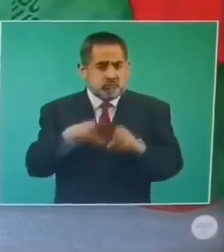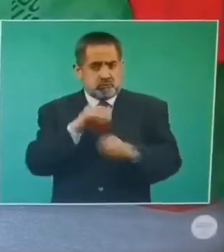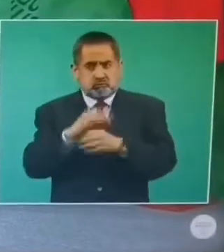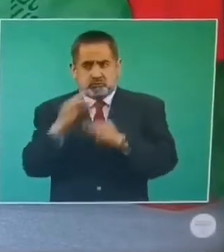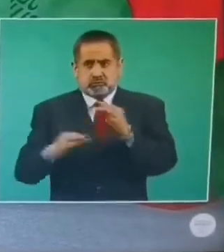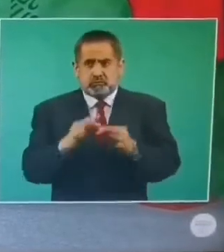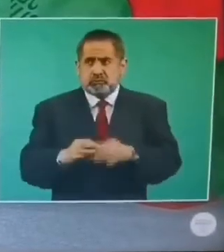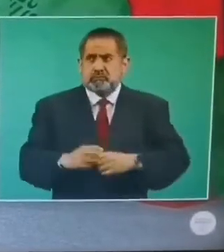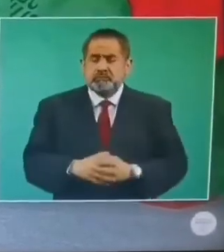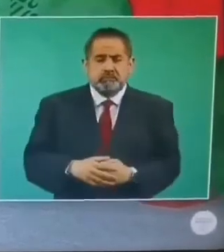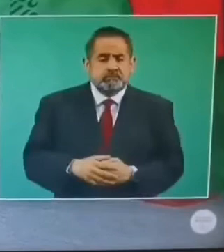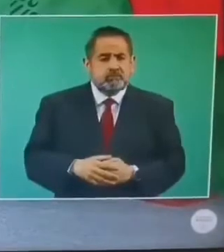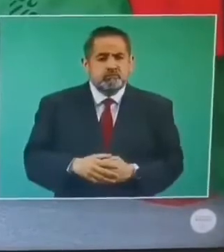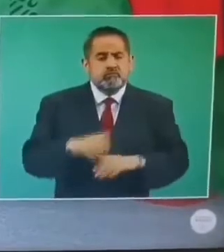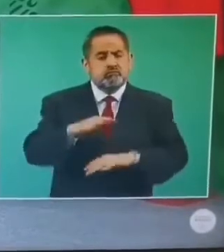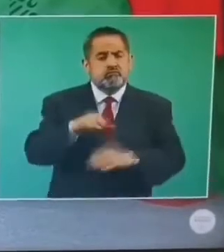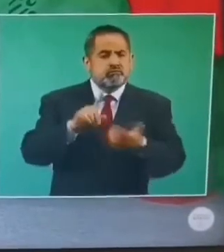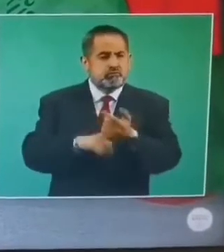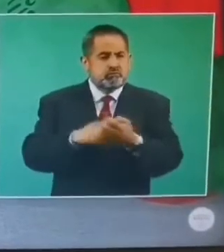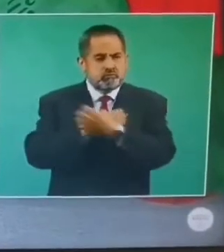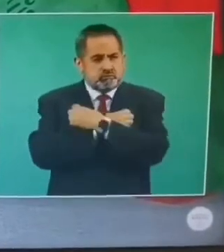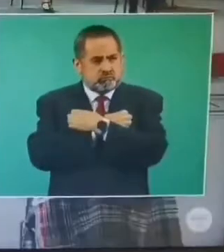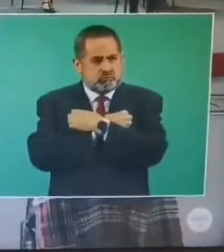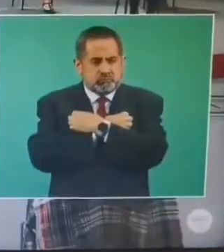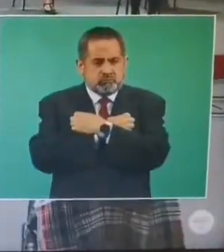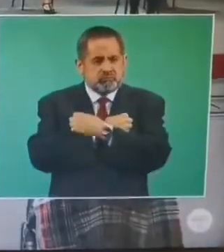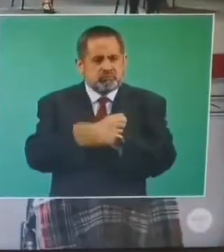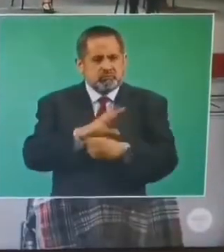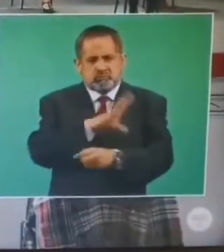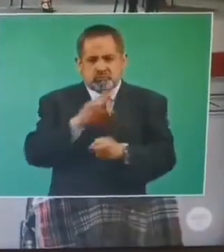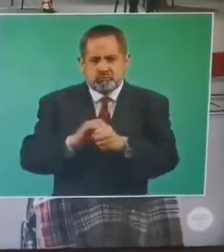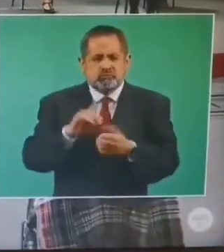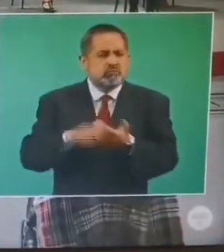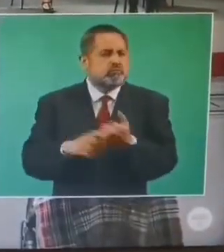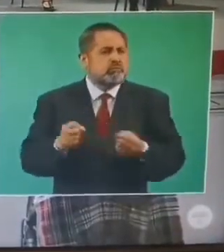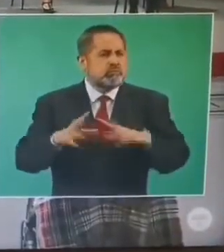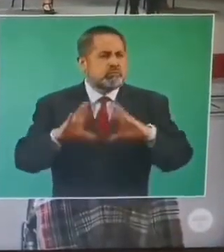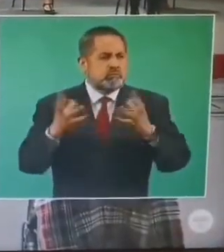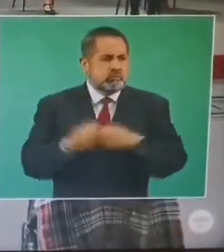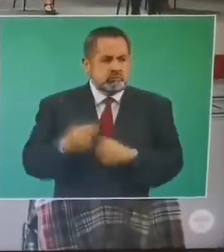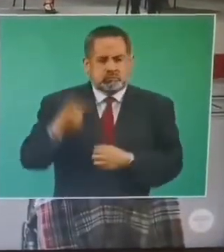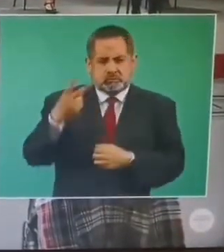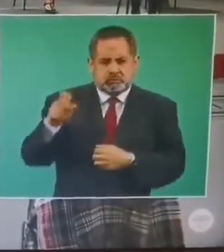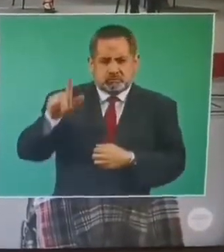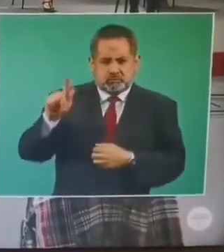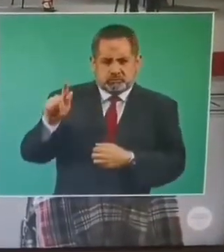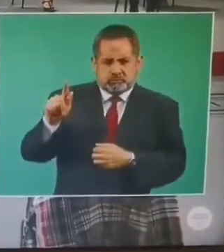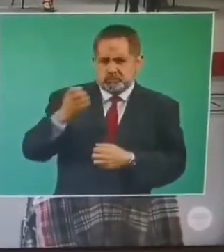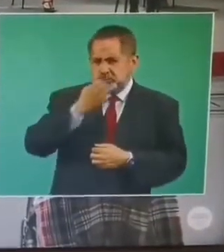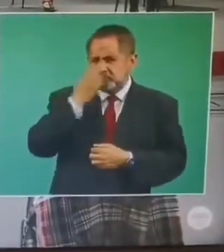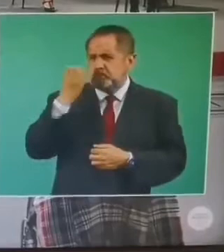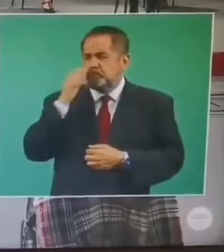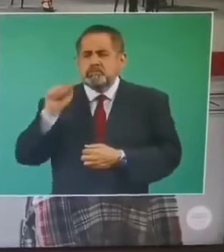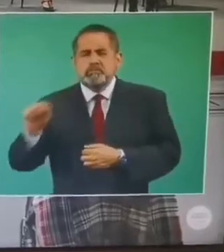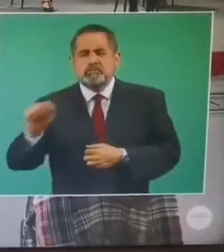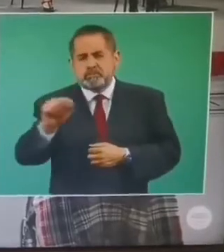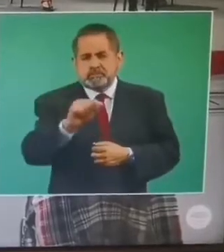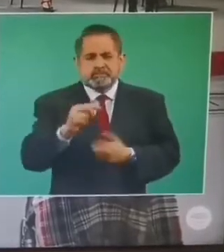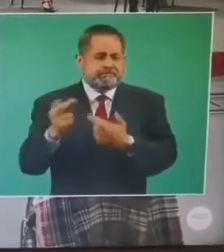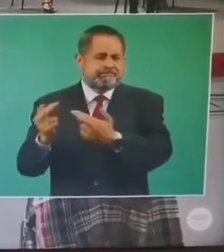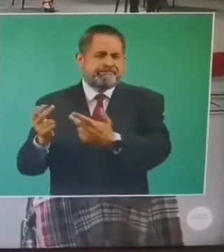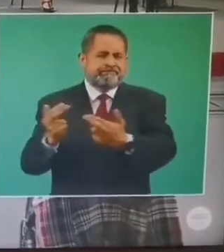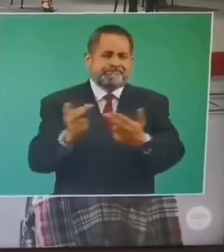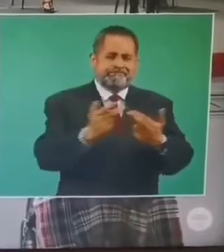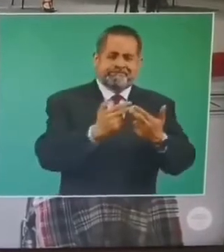En materia educativa, fueron más de 270 escuelas dañadas,